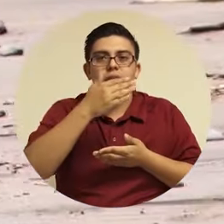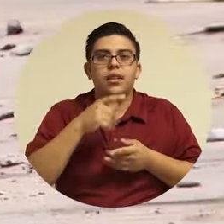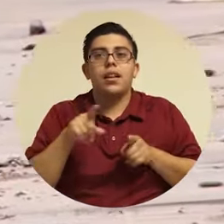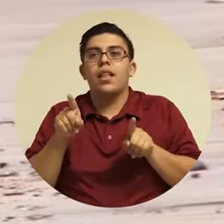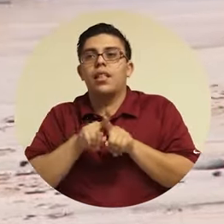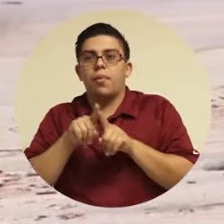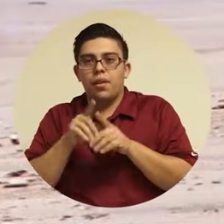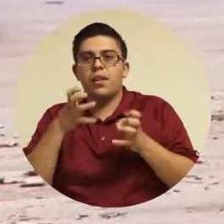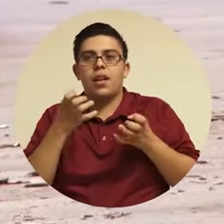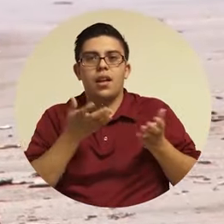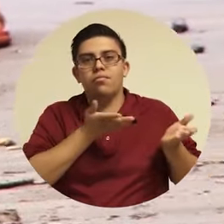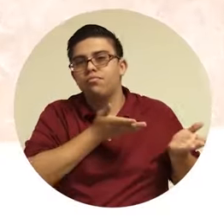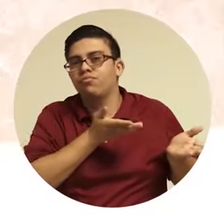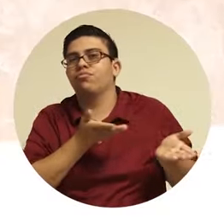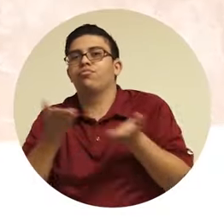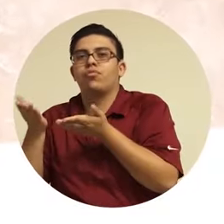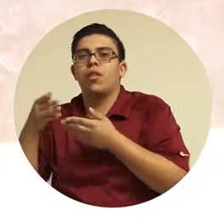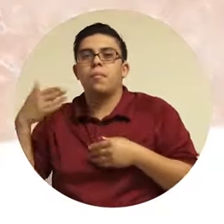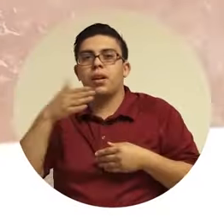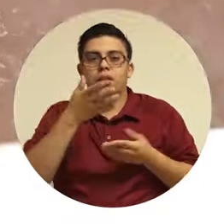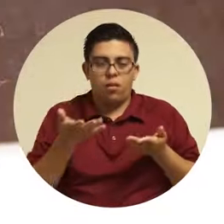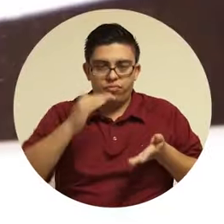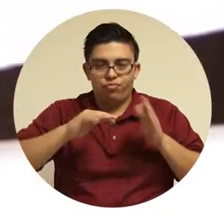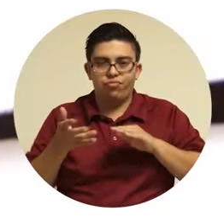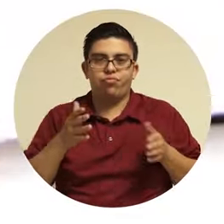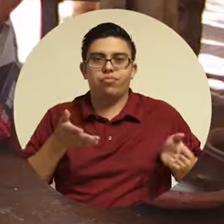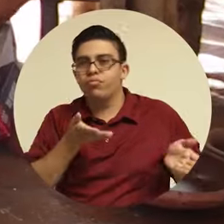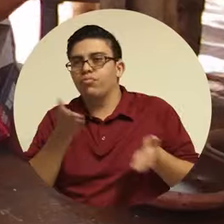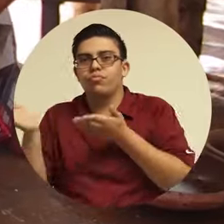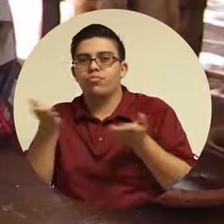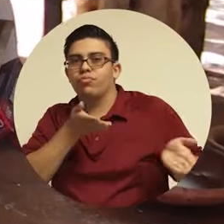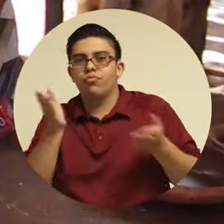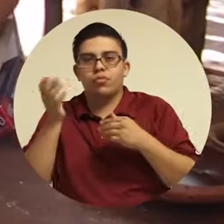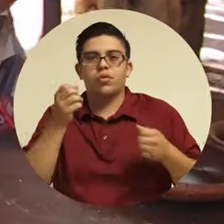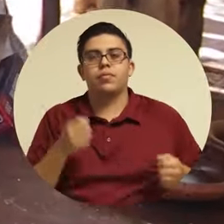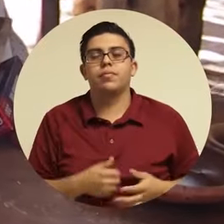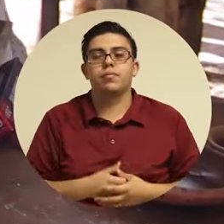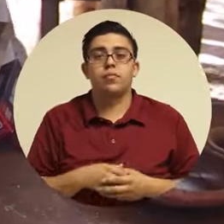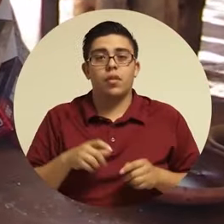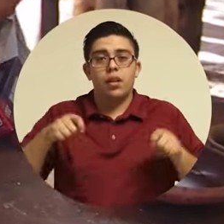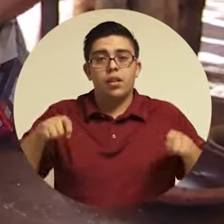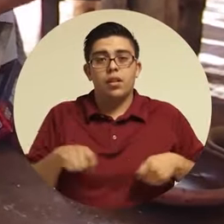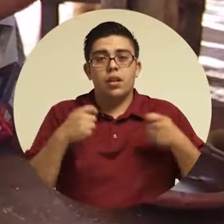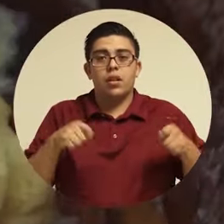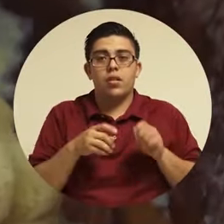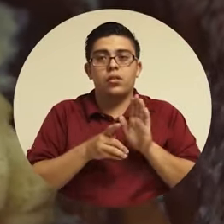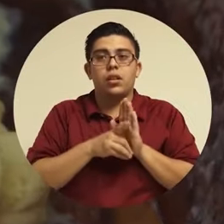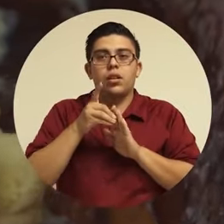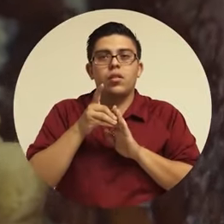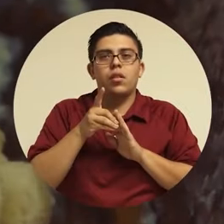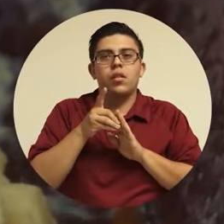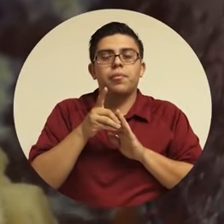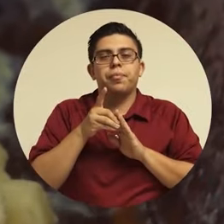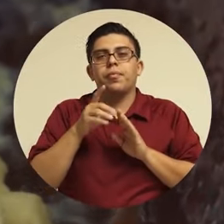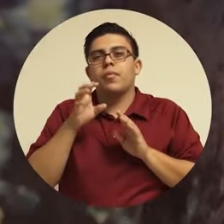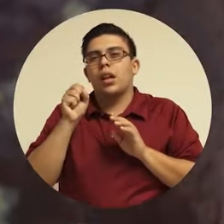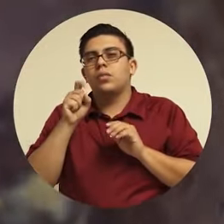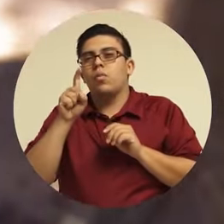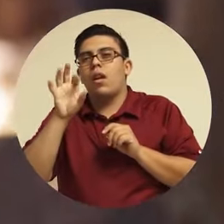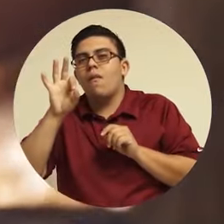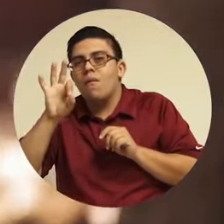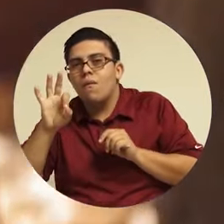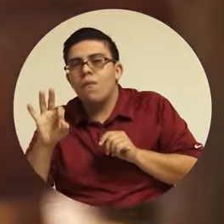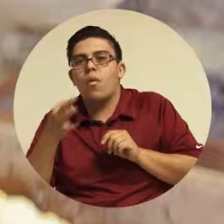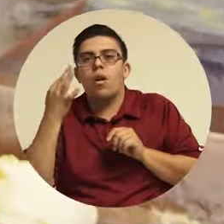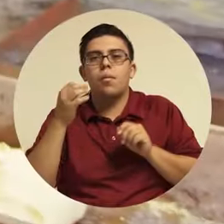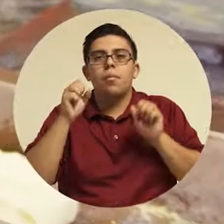quieren transportar el pescado empacado. Tejiendo Desarrollo es la